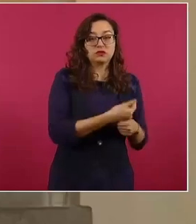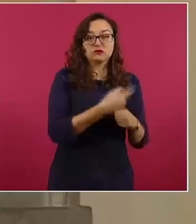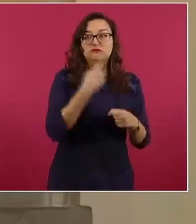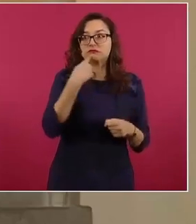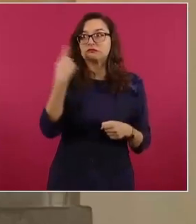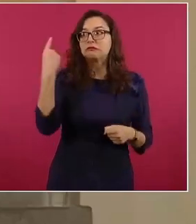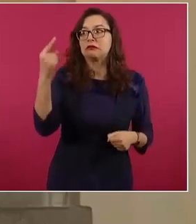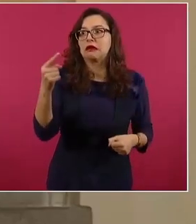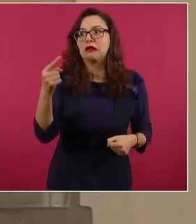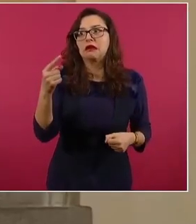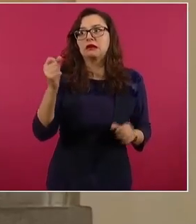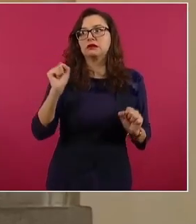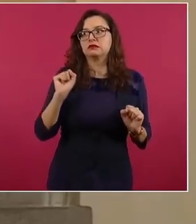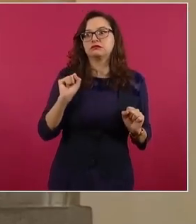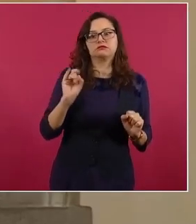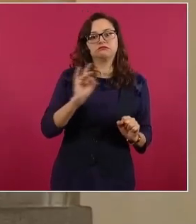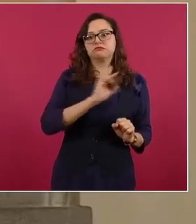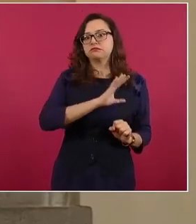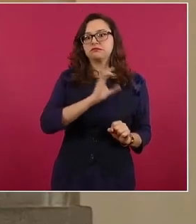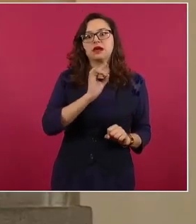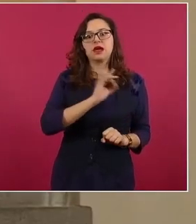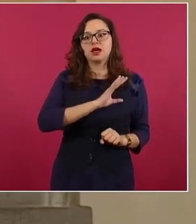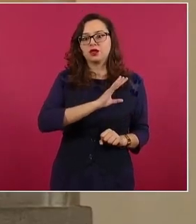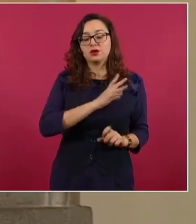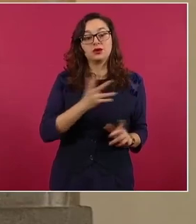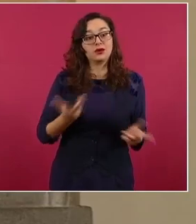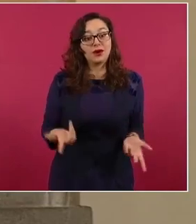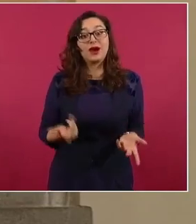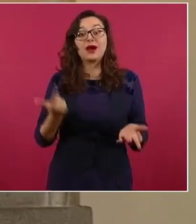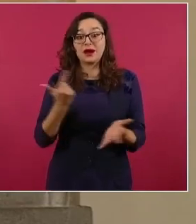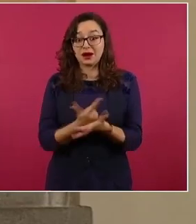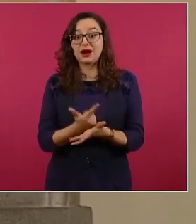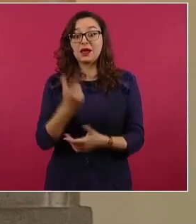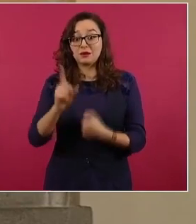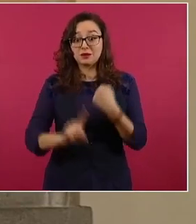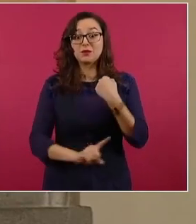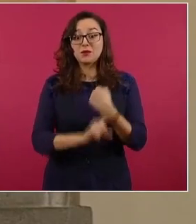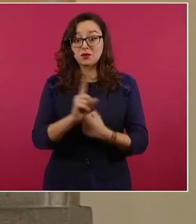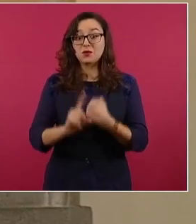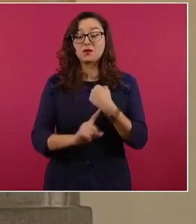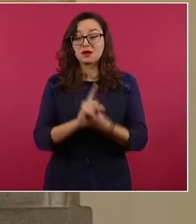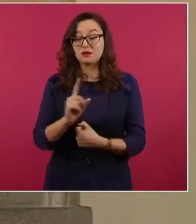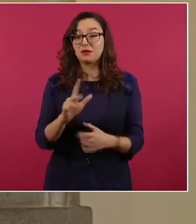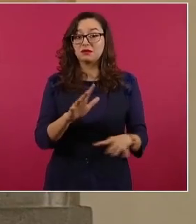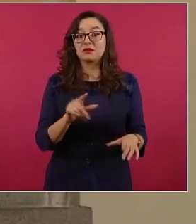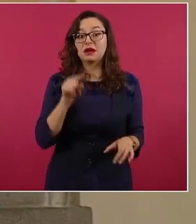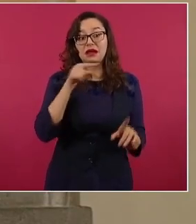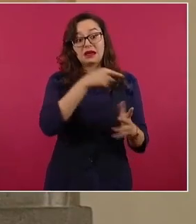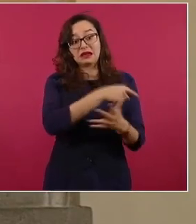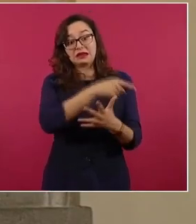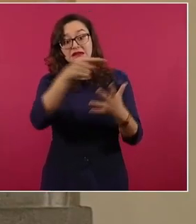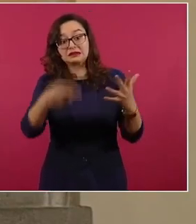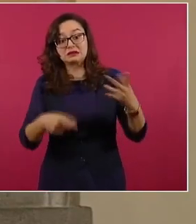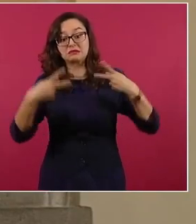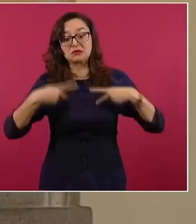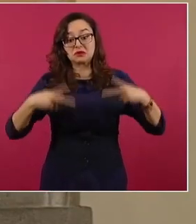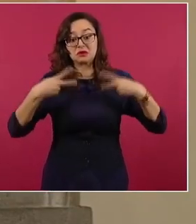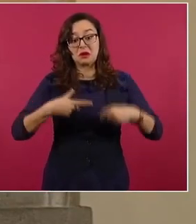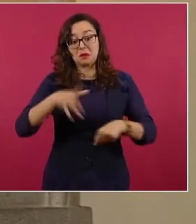la parte procesal y sobre todo representa una amenaza para la sociedad, porque estos individuos en libertad